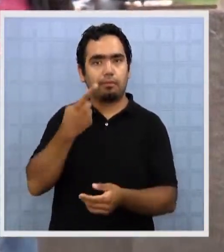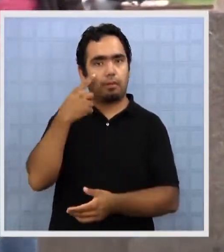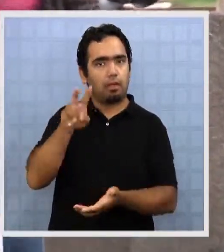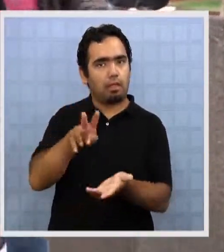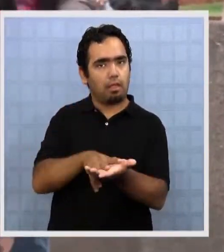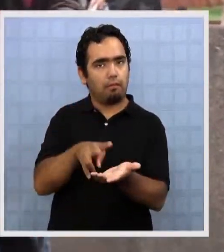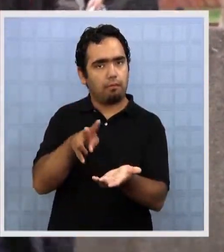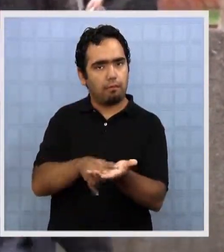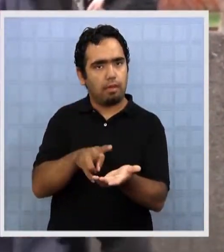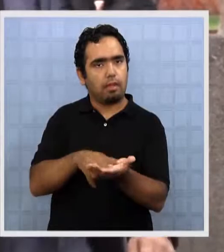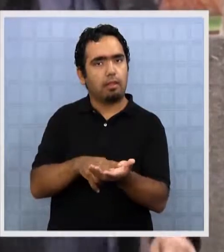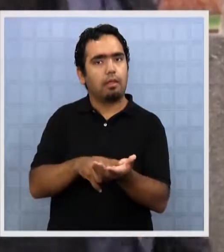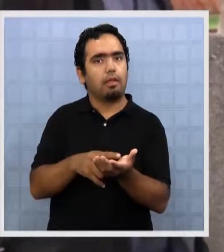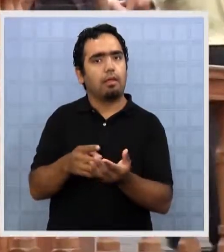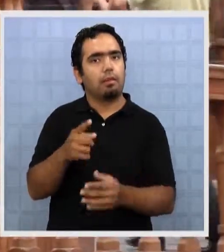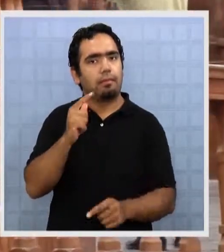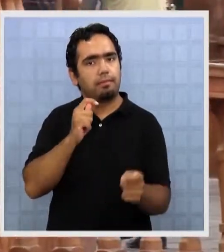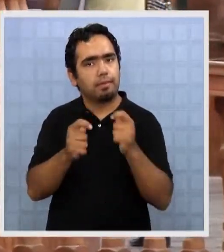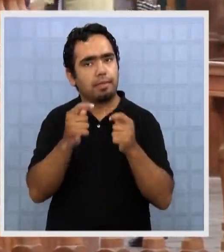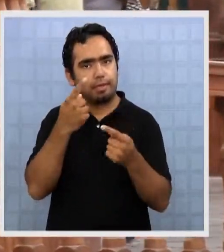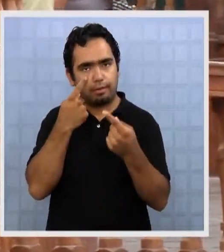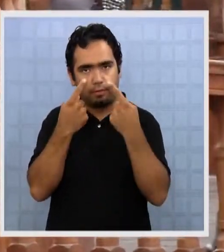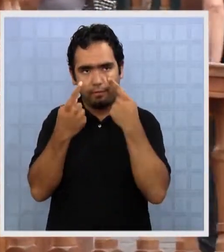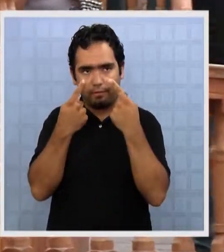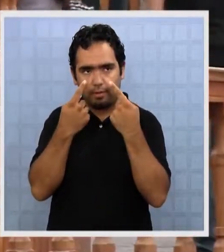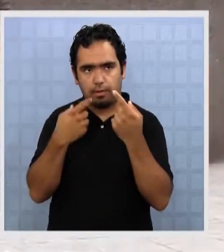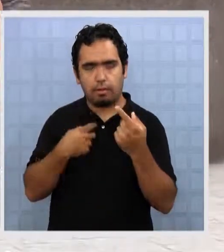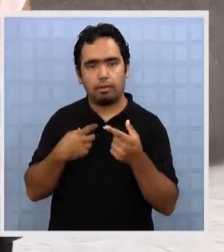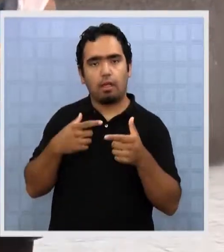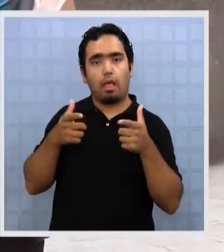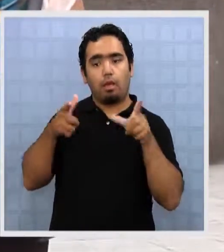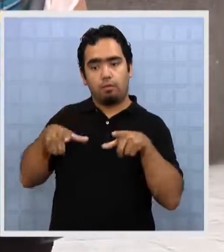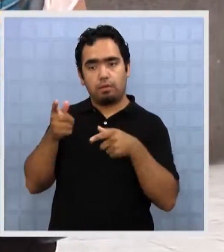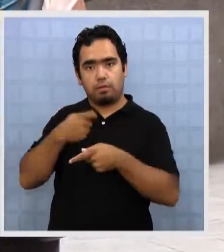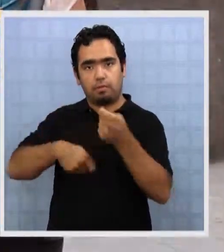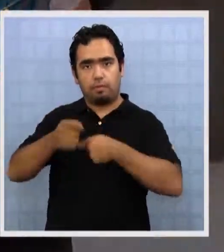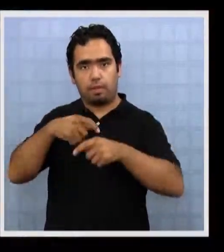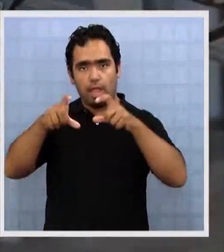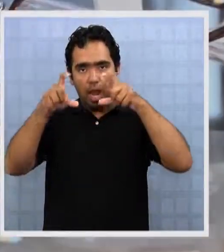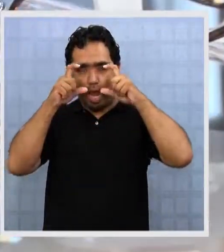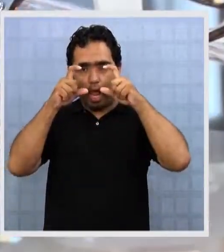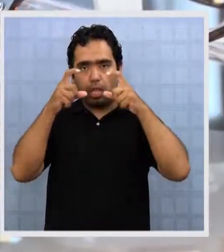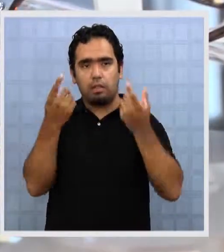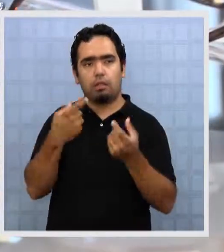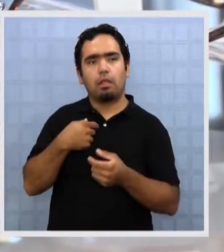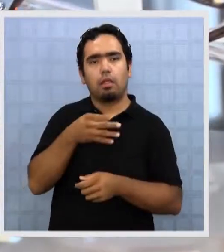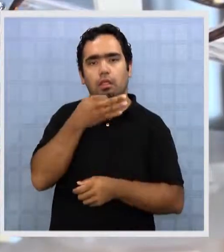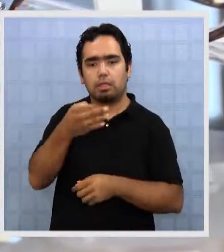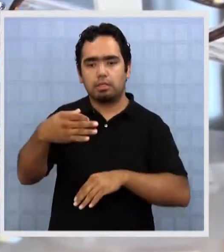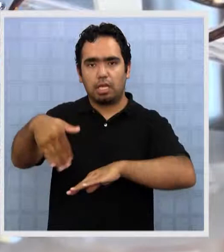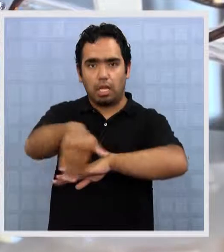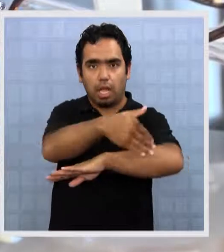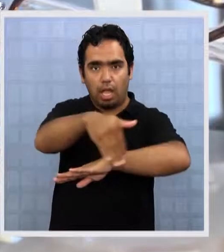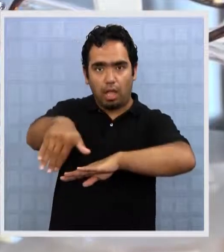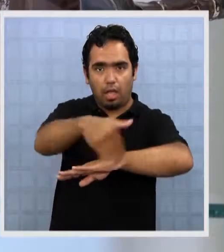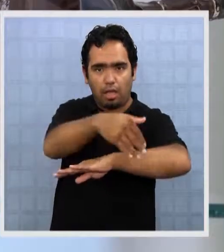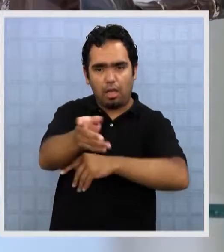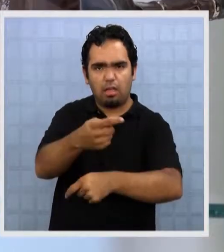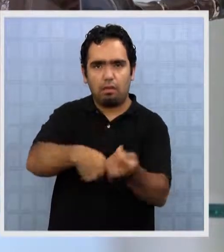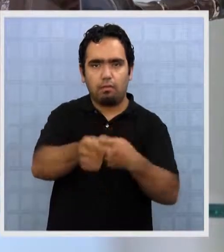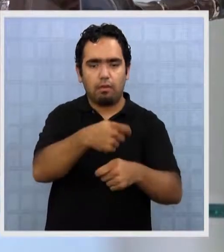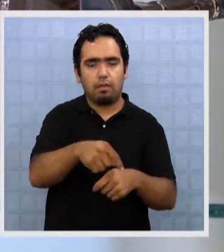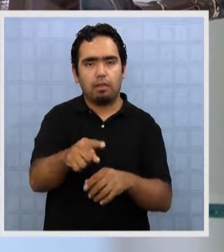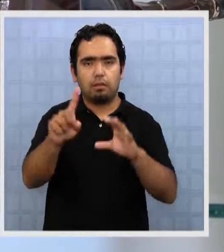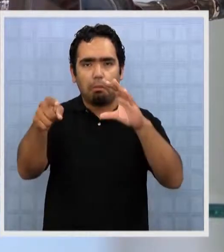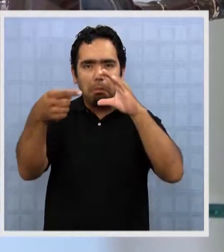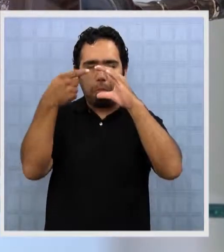en realidad están comprometiendo seriamente su vista. En las ópticas de la ciudad señalan que los anteojos de sol que se venden en